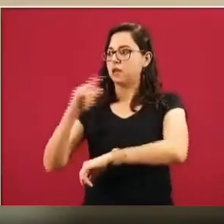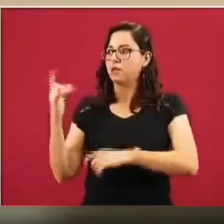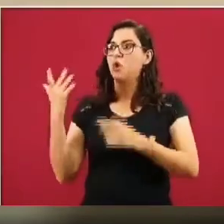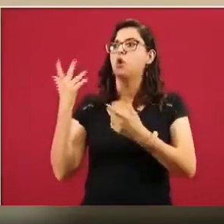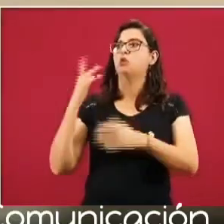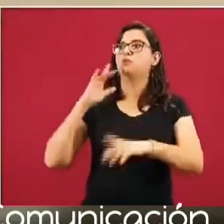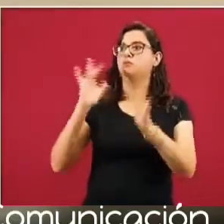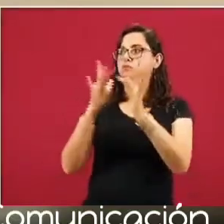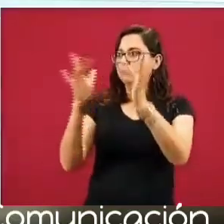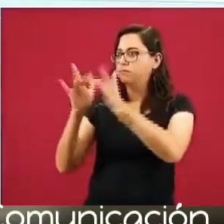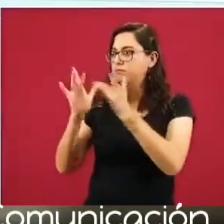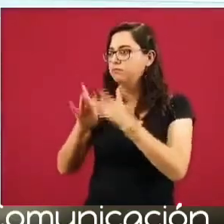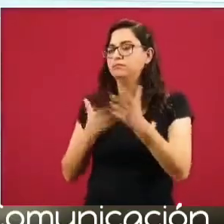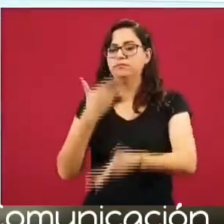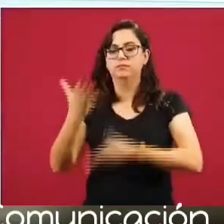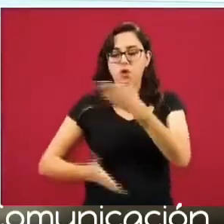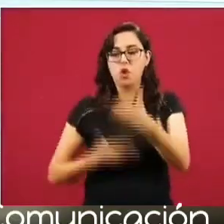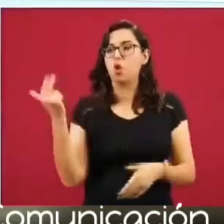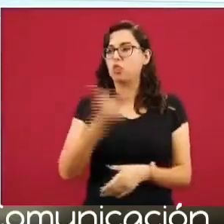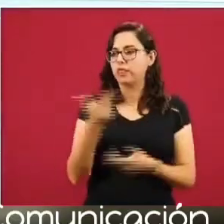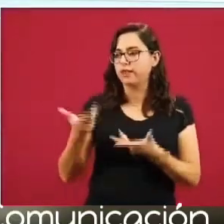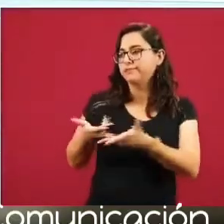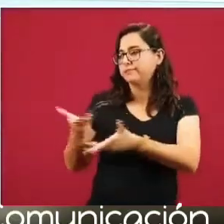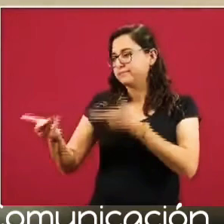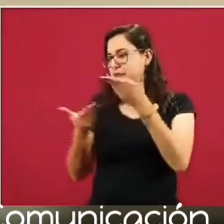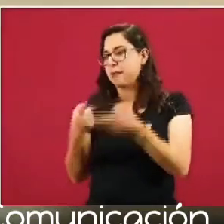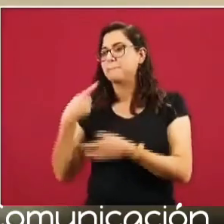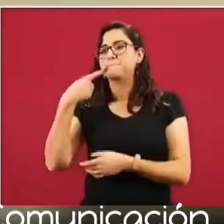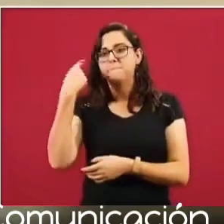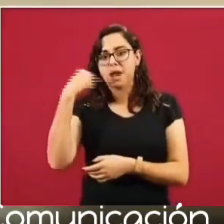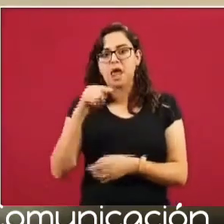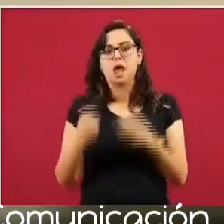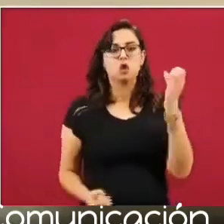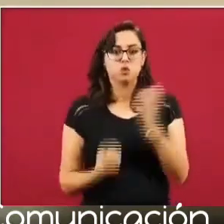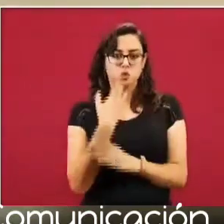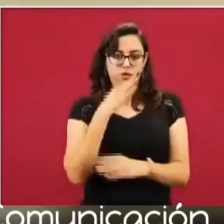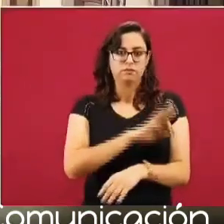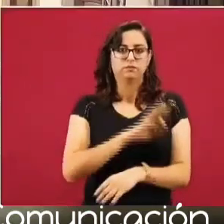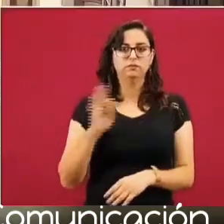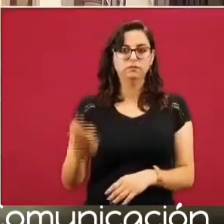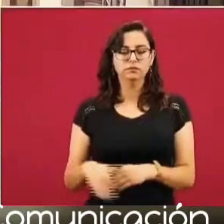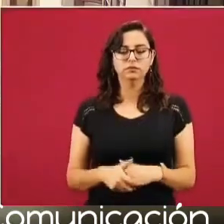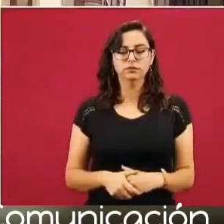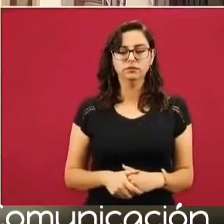con los proveedores de servicios, los hoteles, para poder reprogramarlos y seguirlos atendiendo.